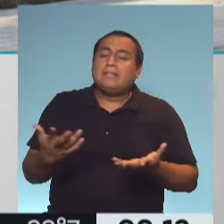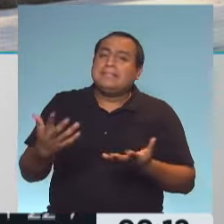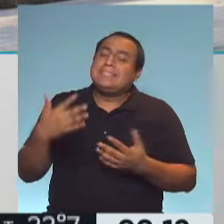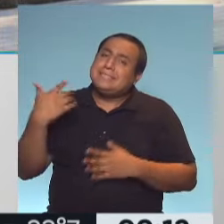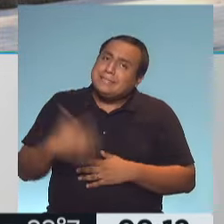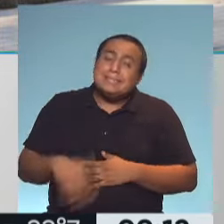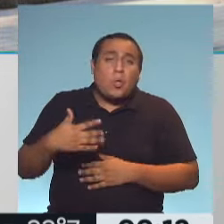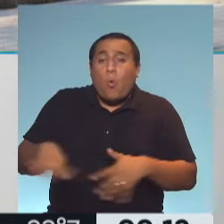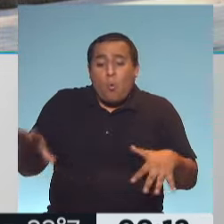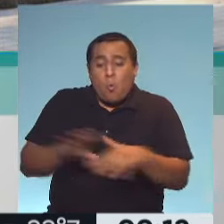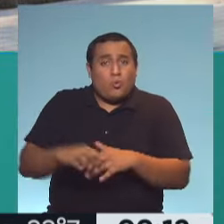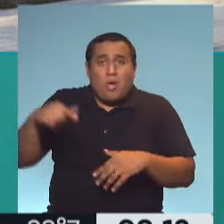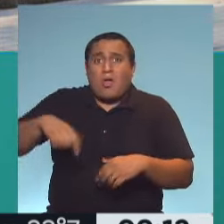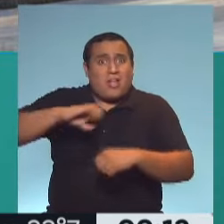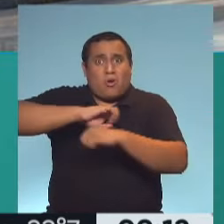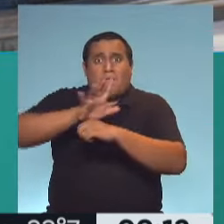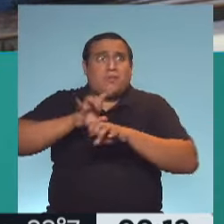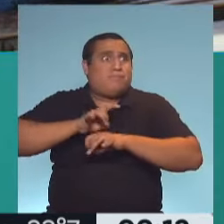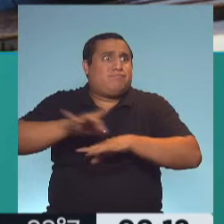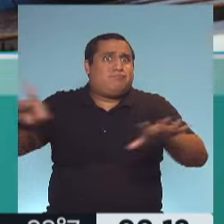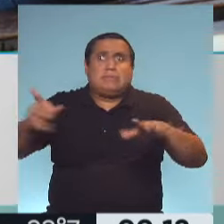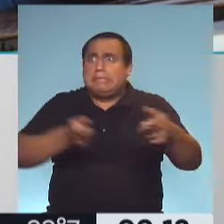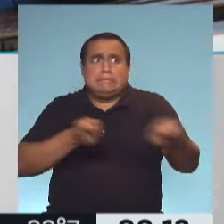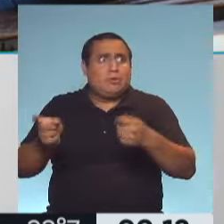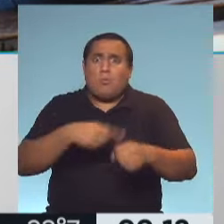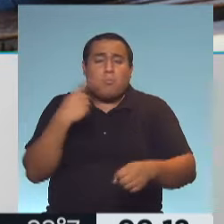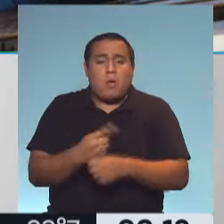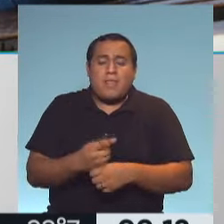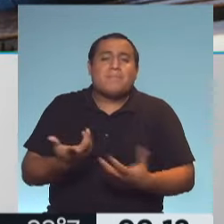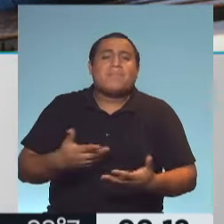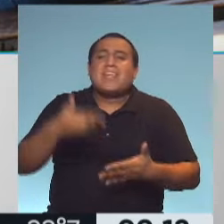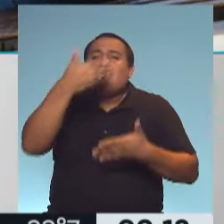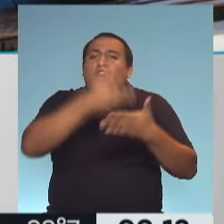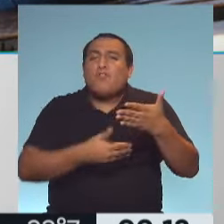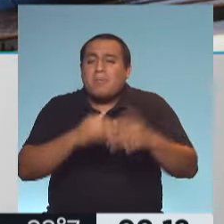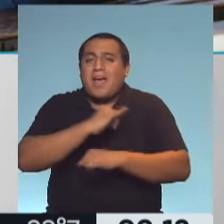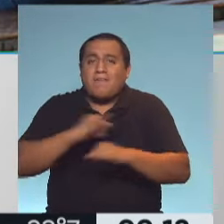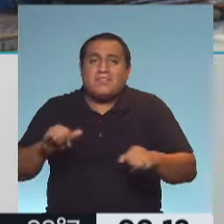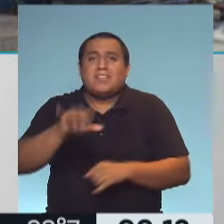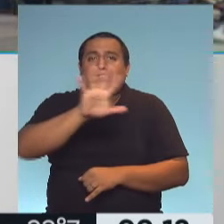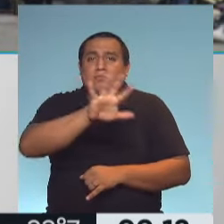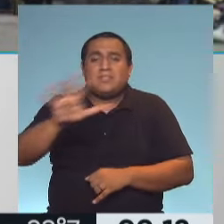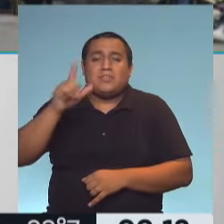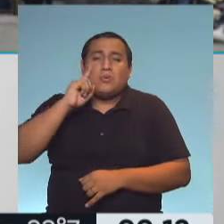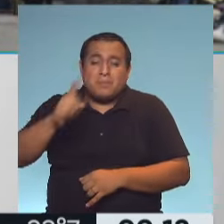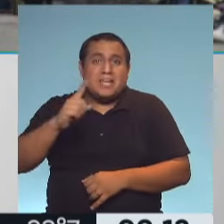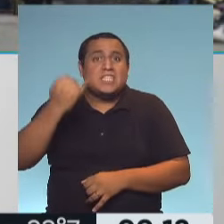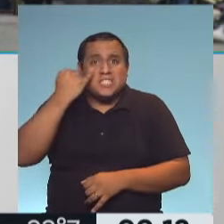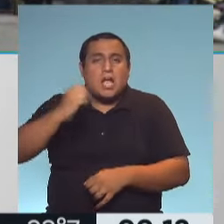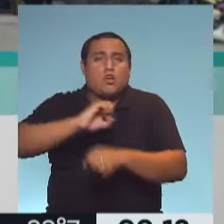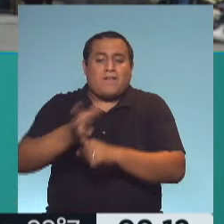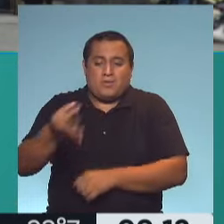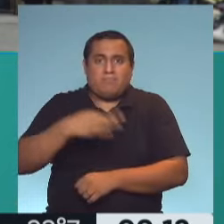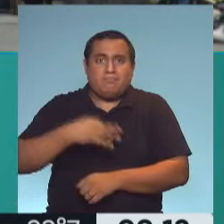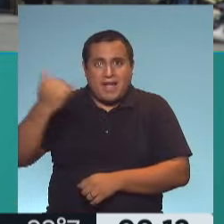momento en el cual la pandemia se nos está yendo de las manos. El informe epidemiológico establece que ya son 55.000 los casos activos,